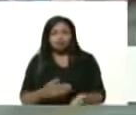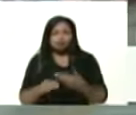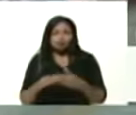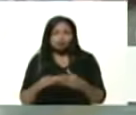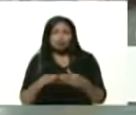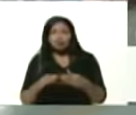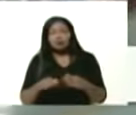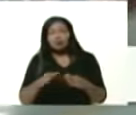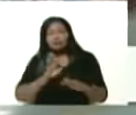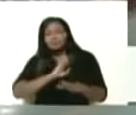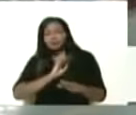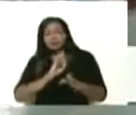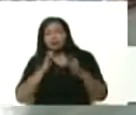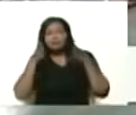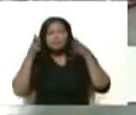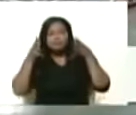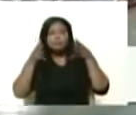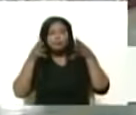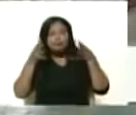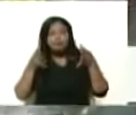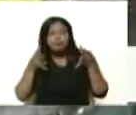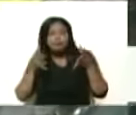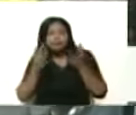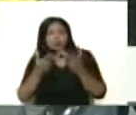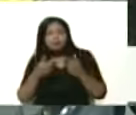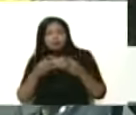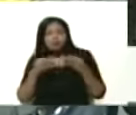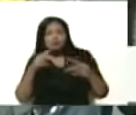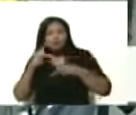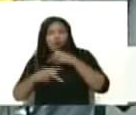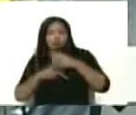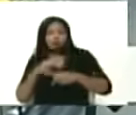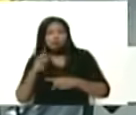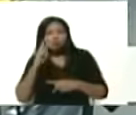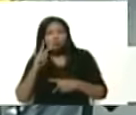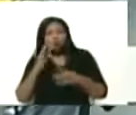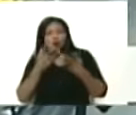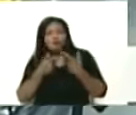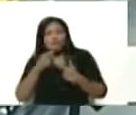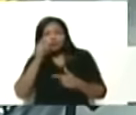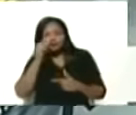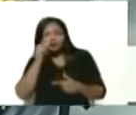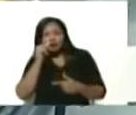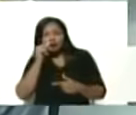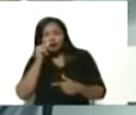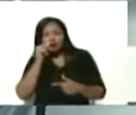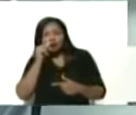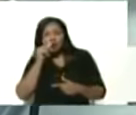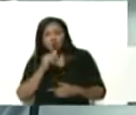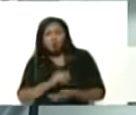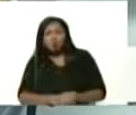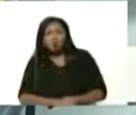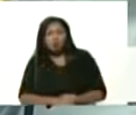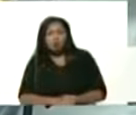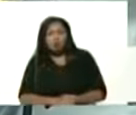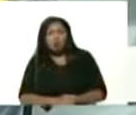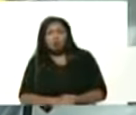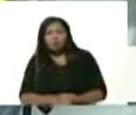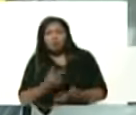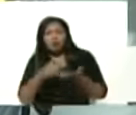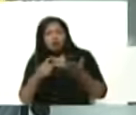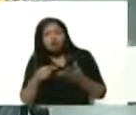empresa, a poner a la orden toda su capacidad productiva. Aquí tenemos uno de los empresarios de los frenos, de los discos de frenos.